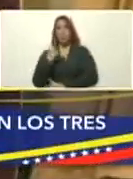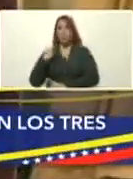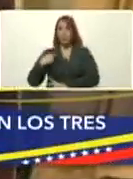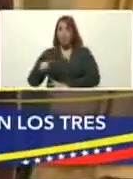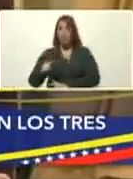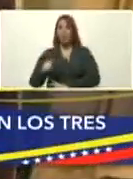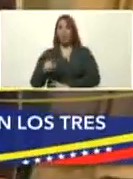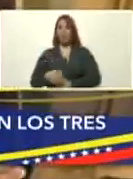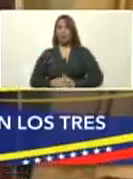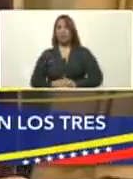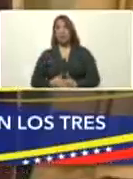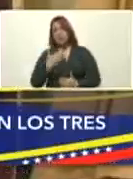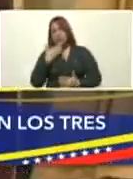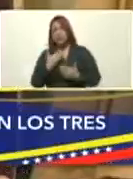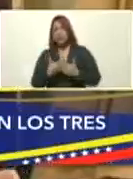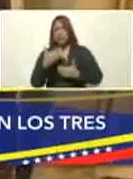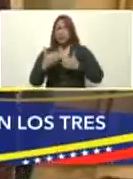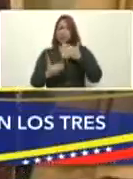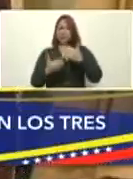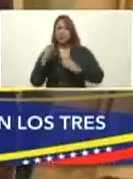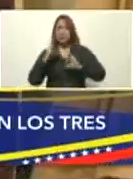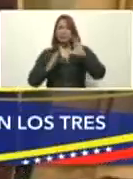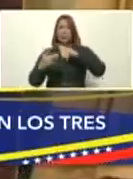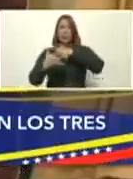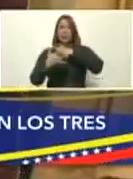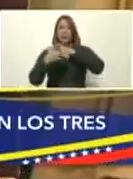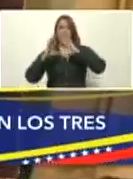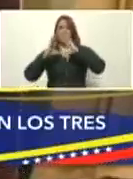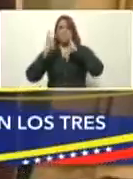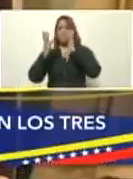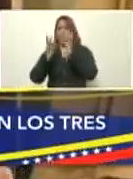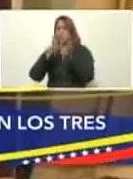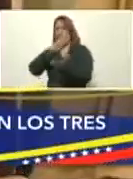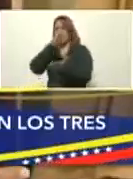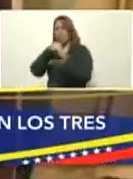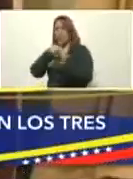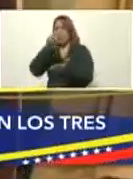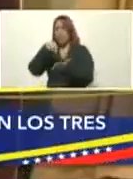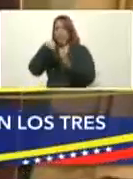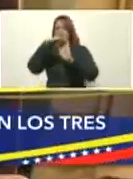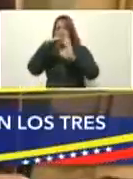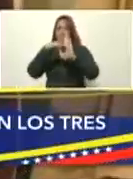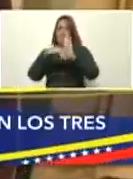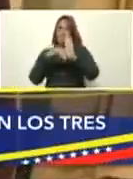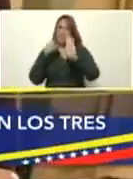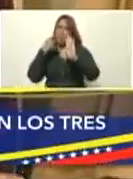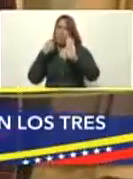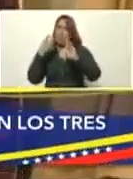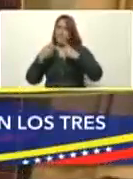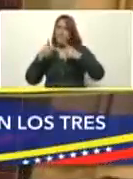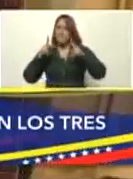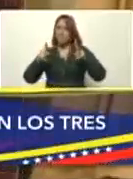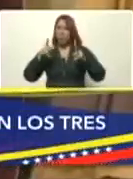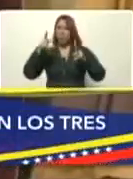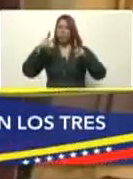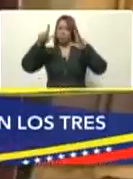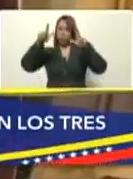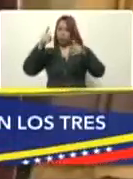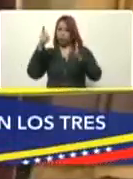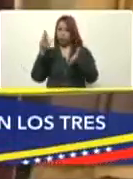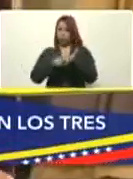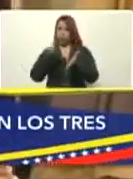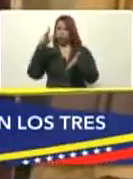producto de los avances de la ciencia y tecnología a nivel mundial, a nivel nacional, pero también de las medidas en política pública acertadas que se han tomado, ¿no?